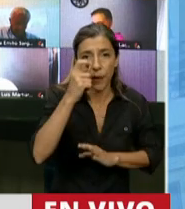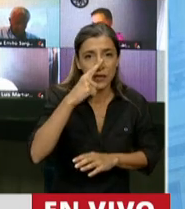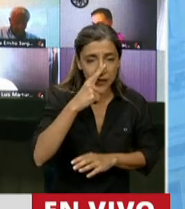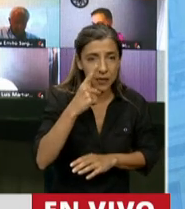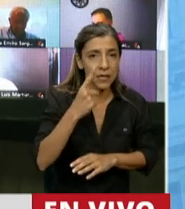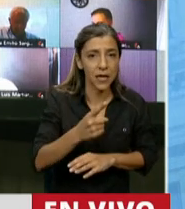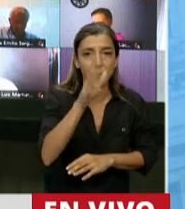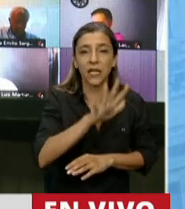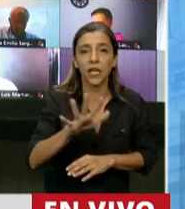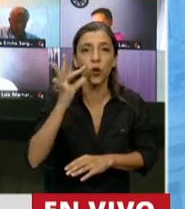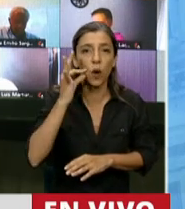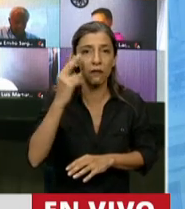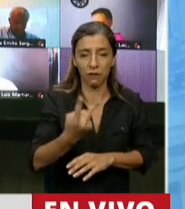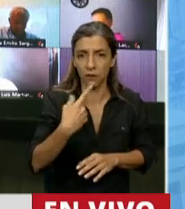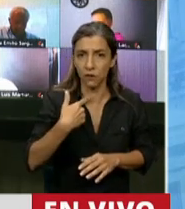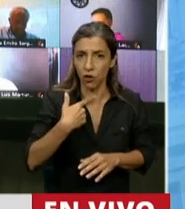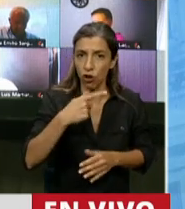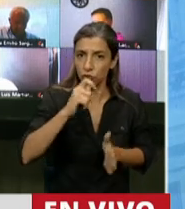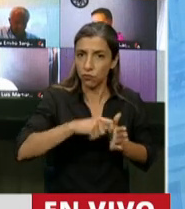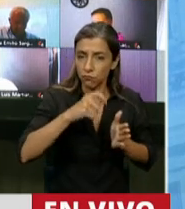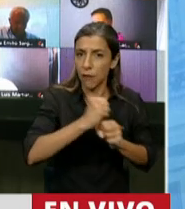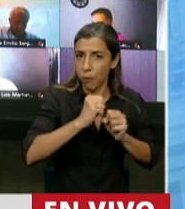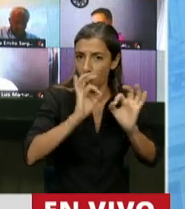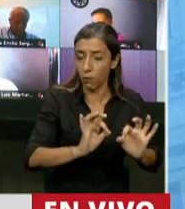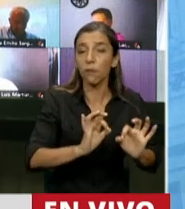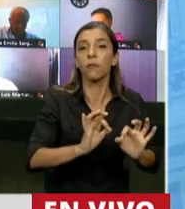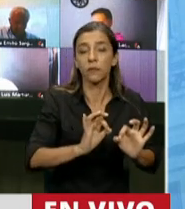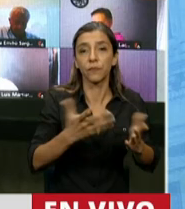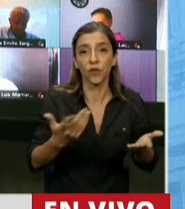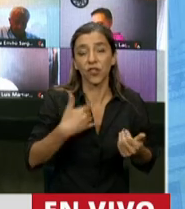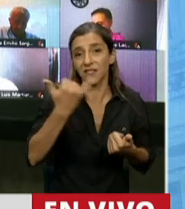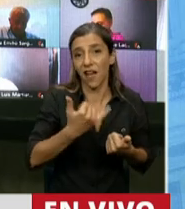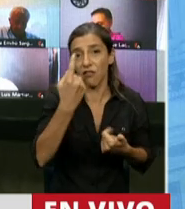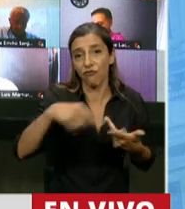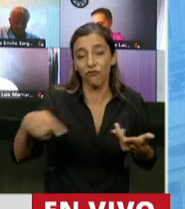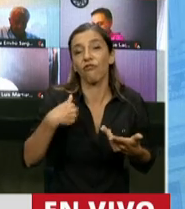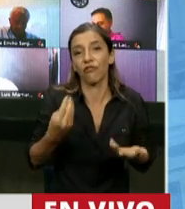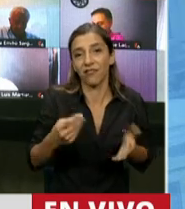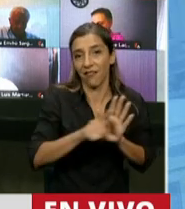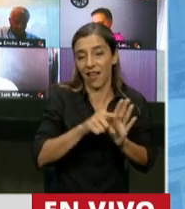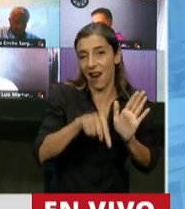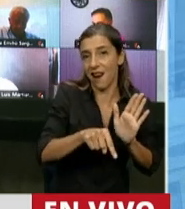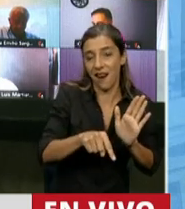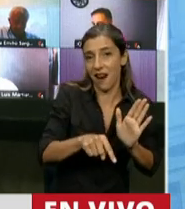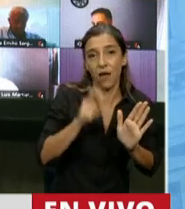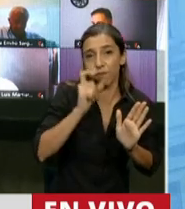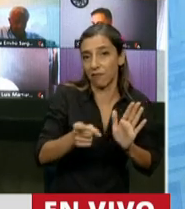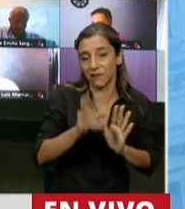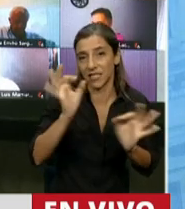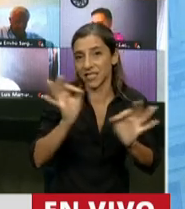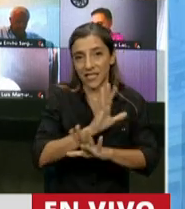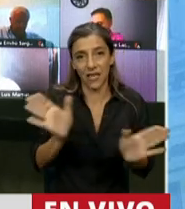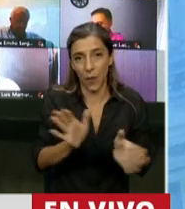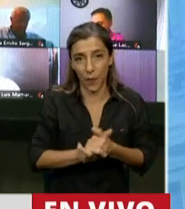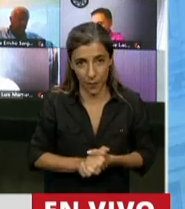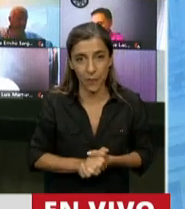.542. Hay varios principios que al menos esta ley incumple y que ya los ha destacado de